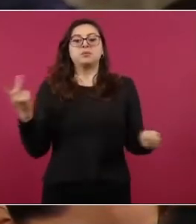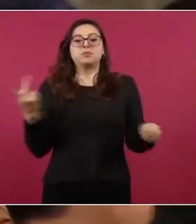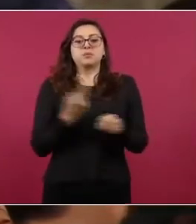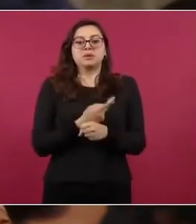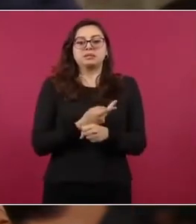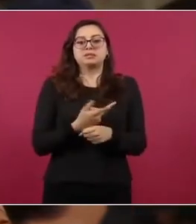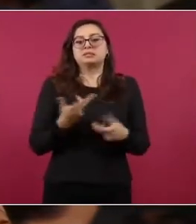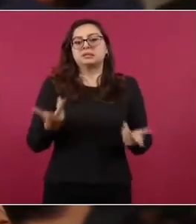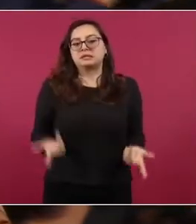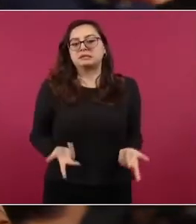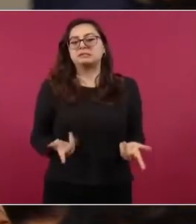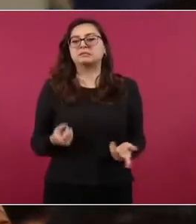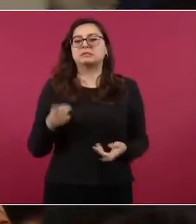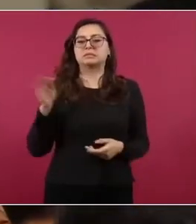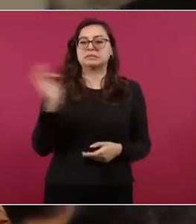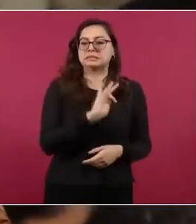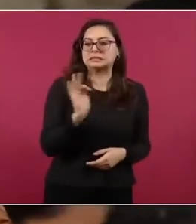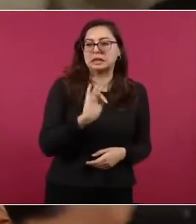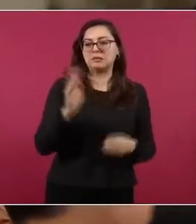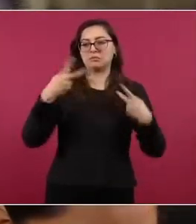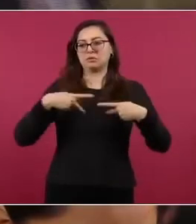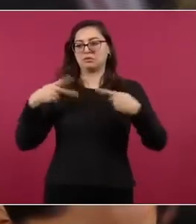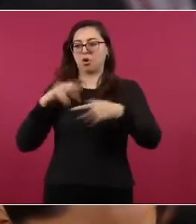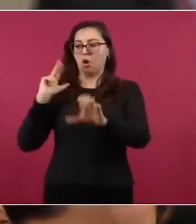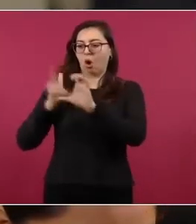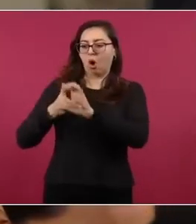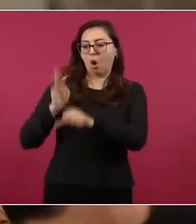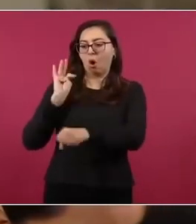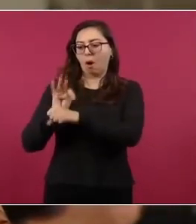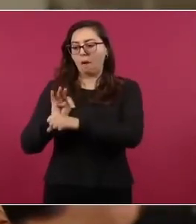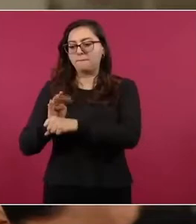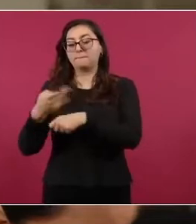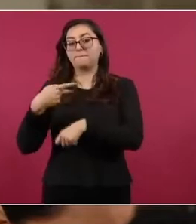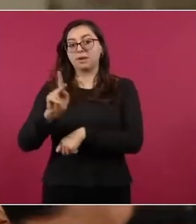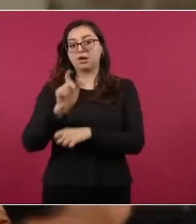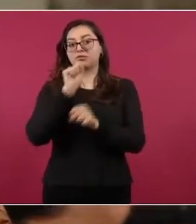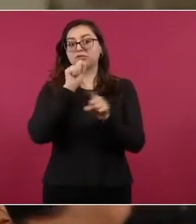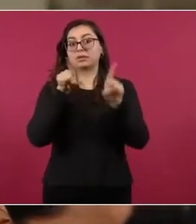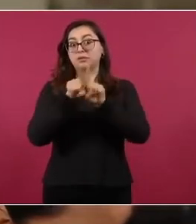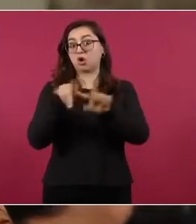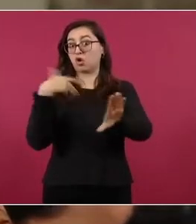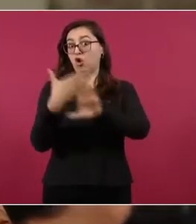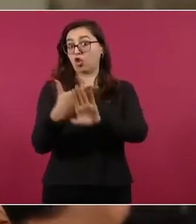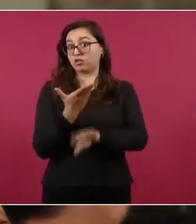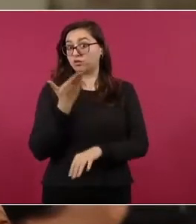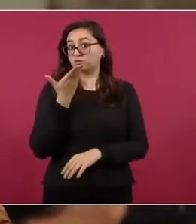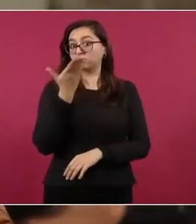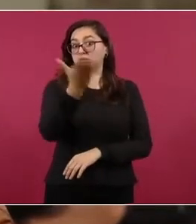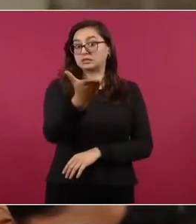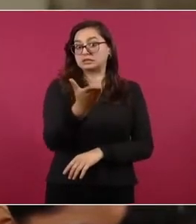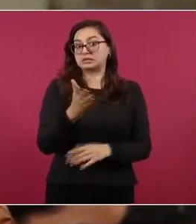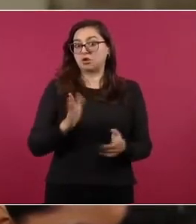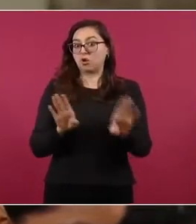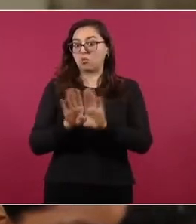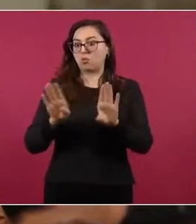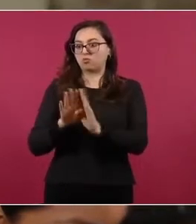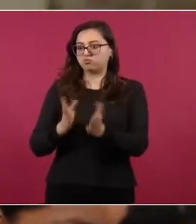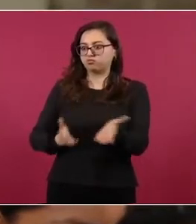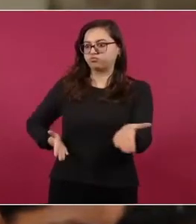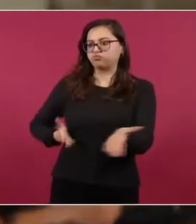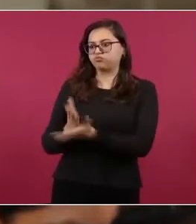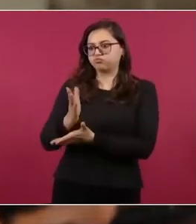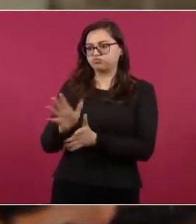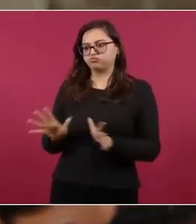salvoconductos, el asilo, al final también ha habido acusaciones en contra suya fuertes de injerencista, de